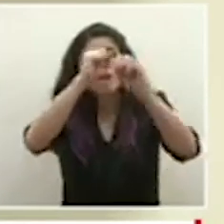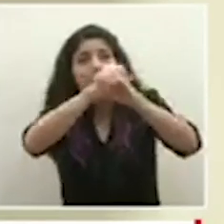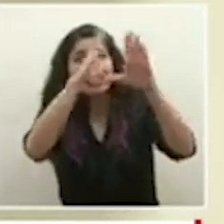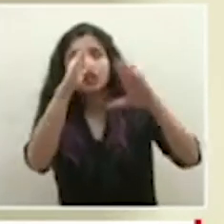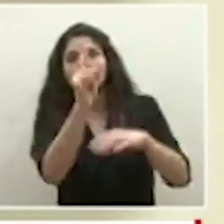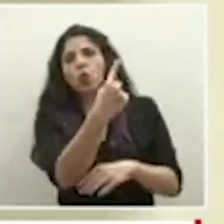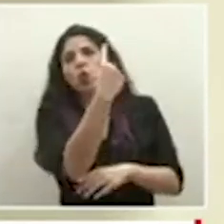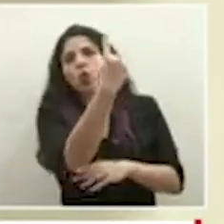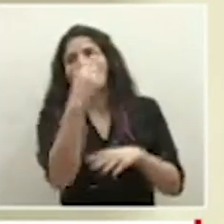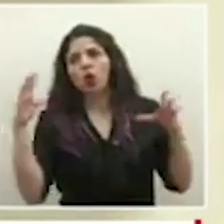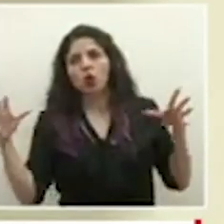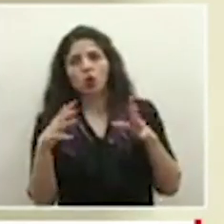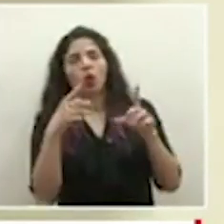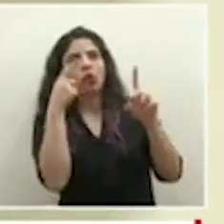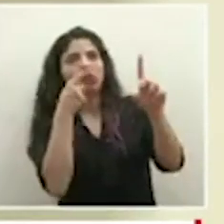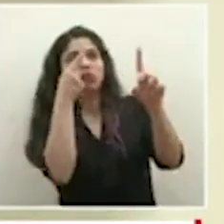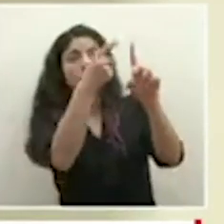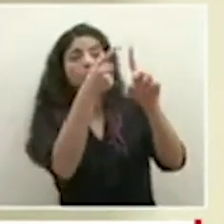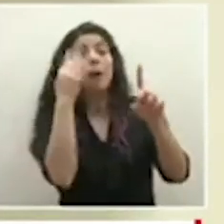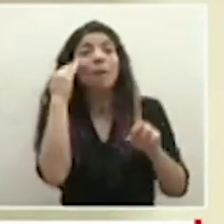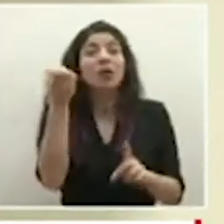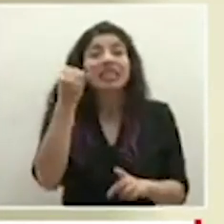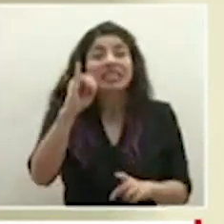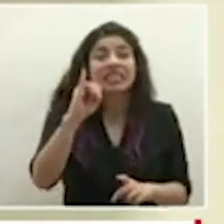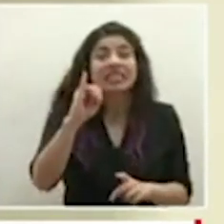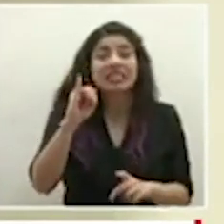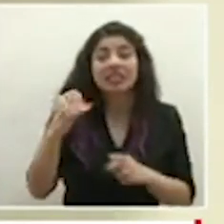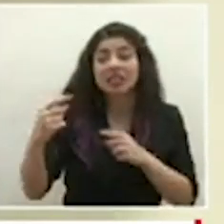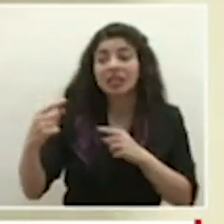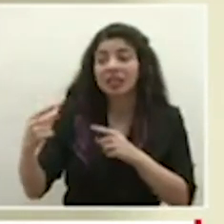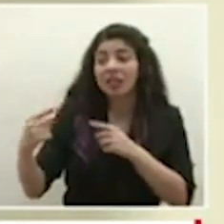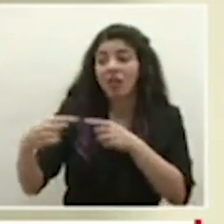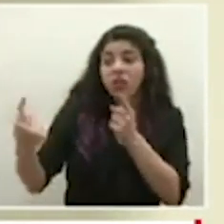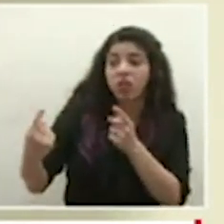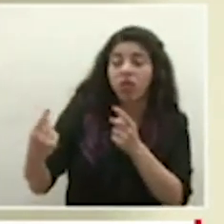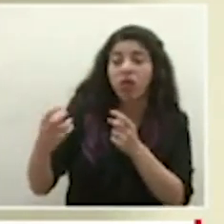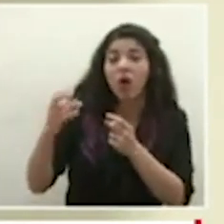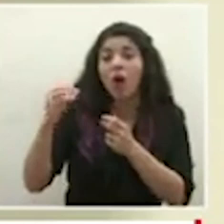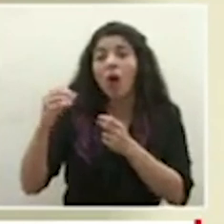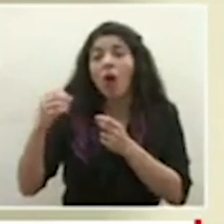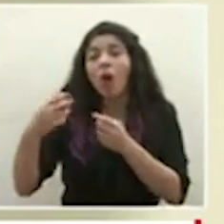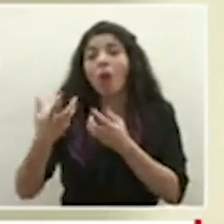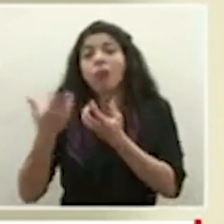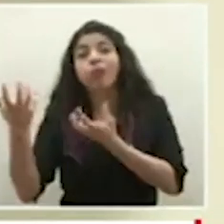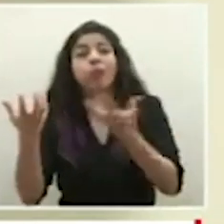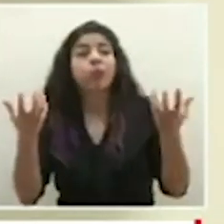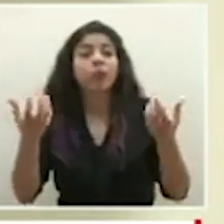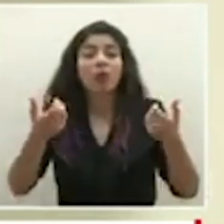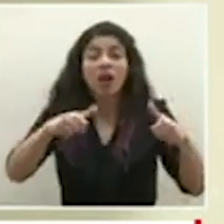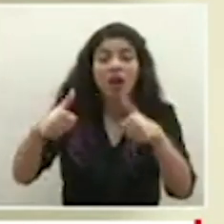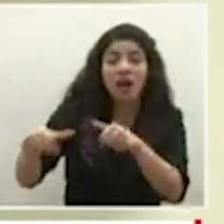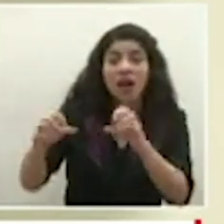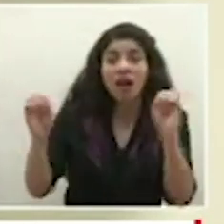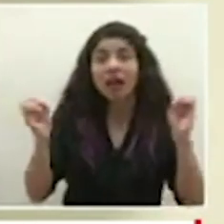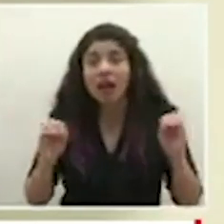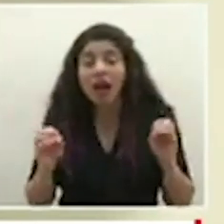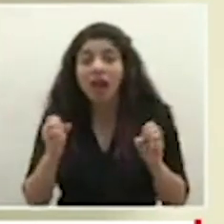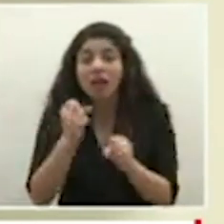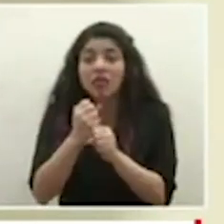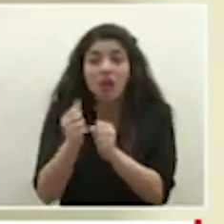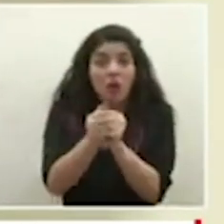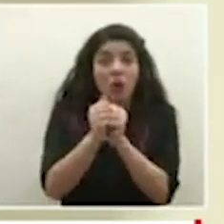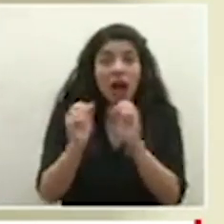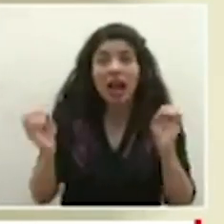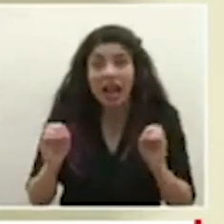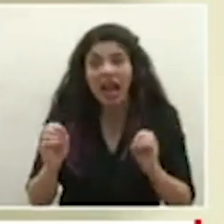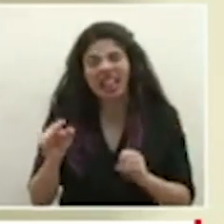momento en que empecemos a encontrar puntos encontrados y no llegar a acuerdos no llegar a trabajo conjunto